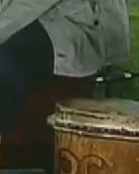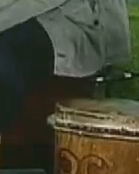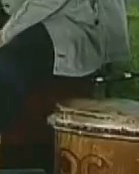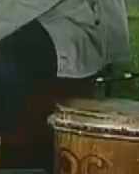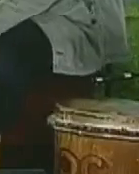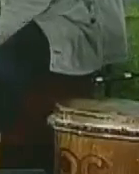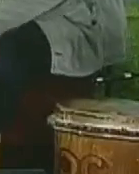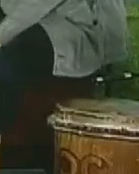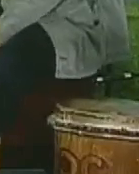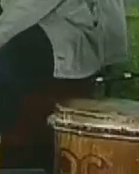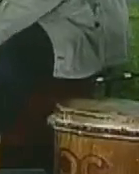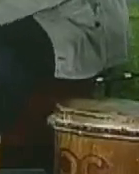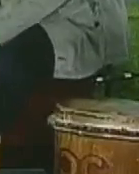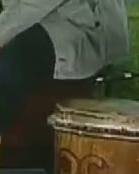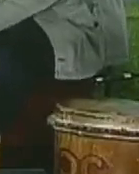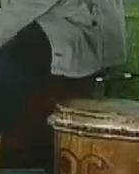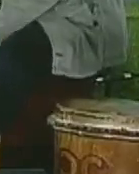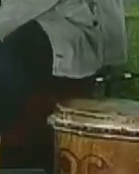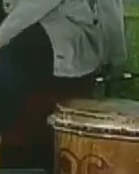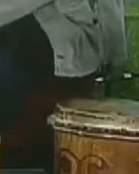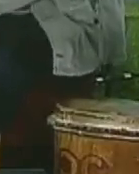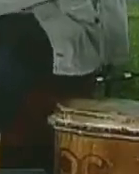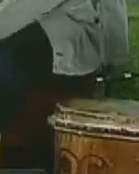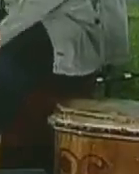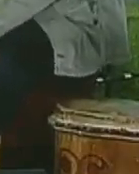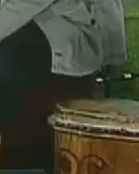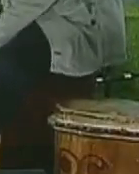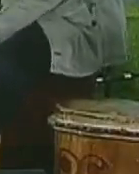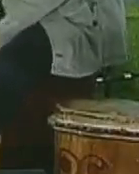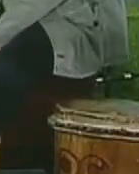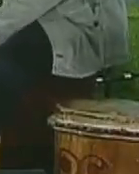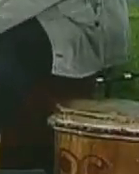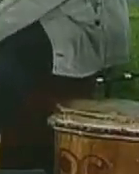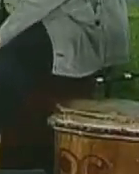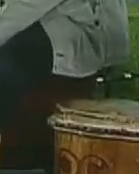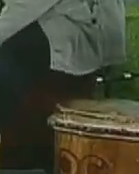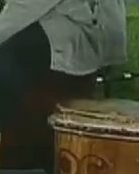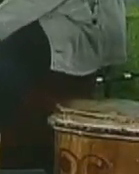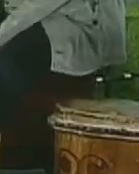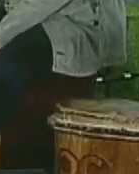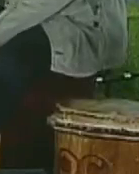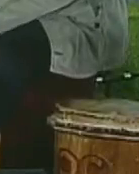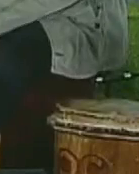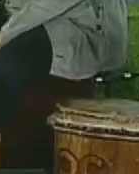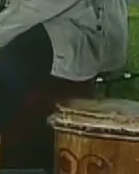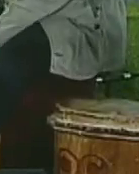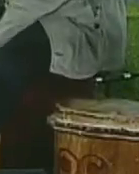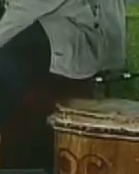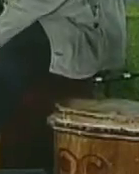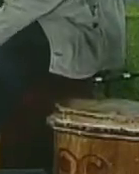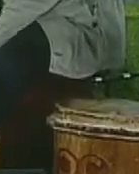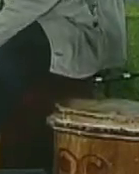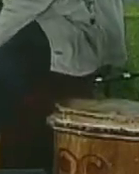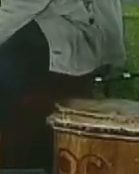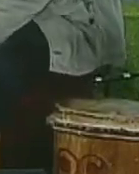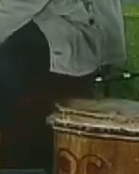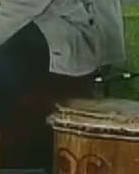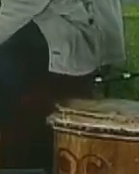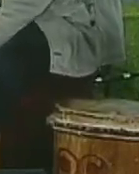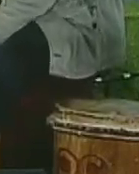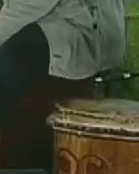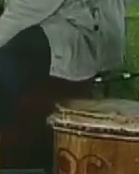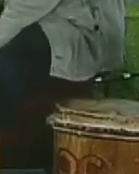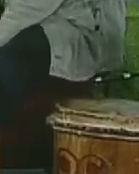previsto, que el próximo, 24 de octubre, se realice, el encuentro, contra la crisis